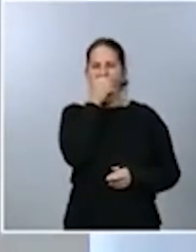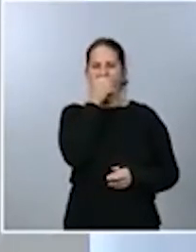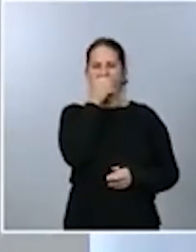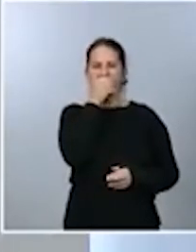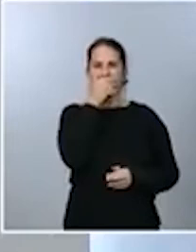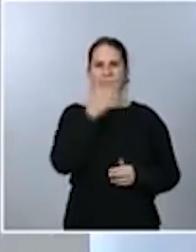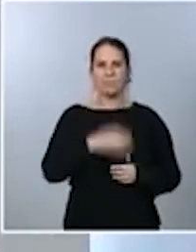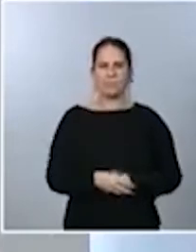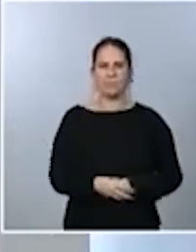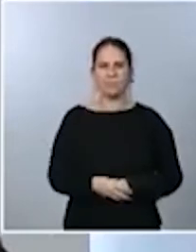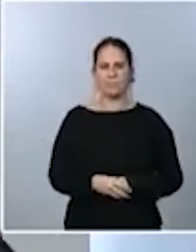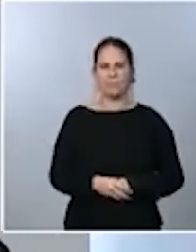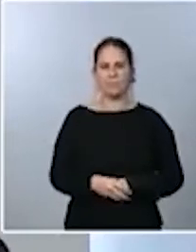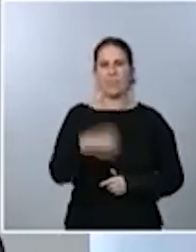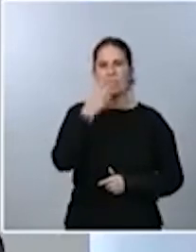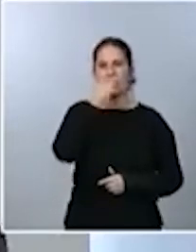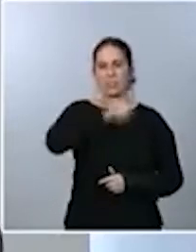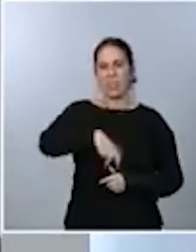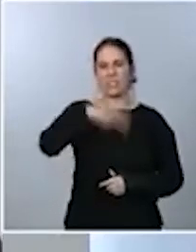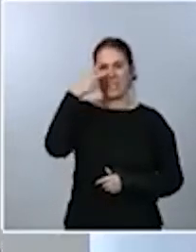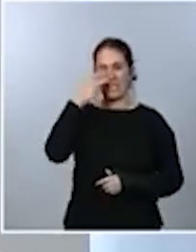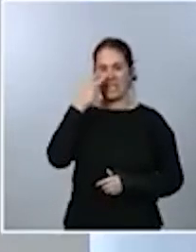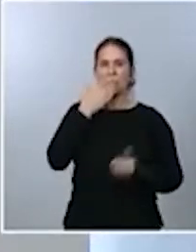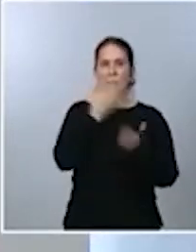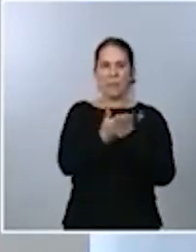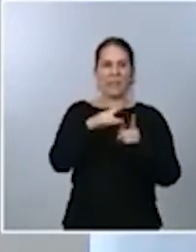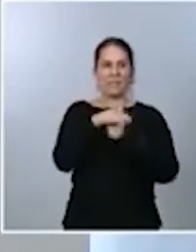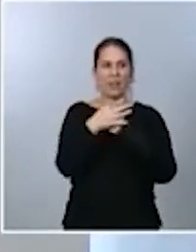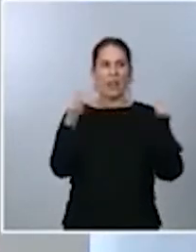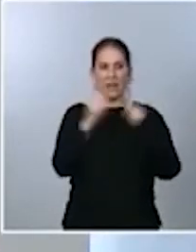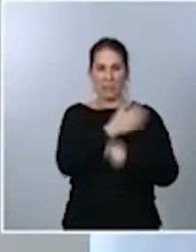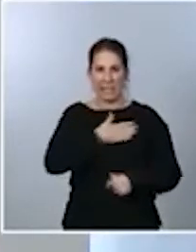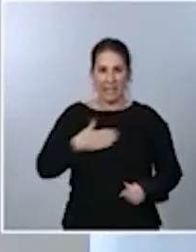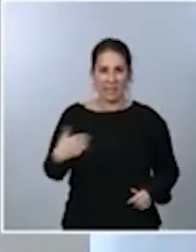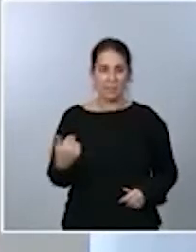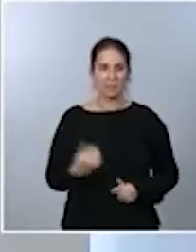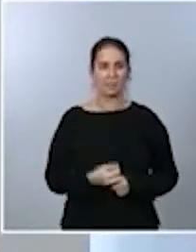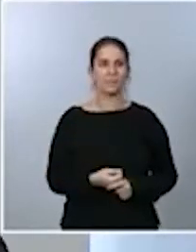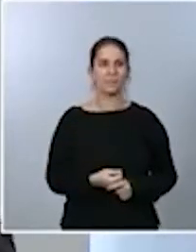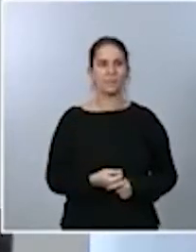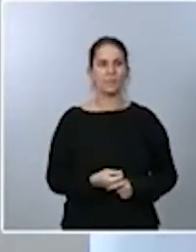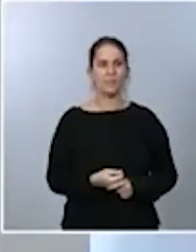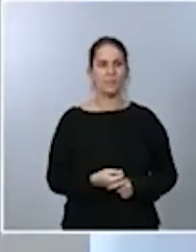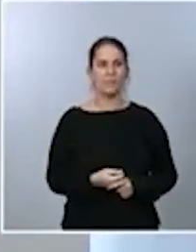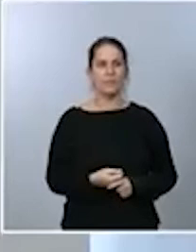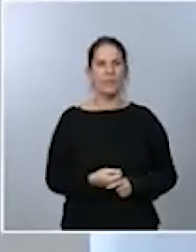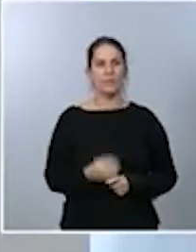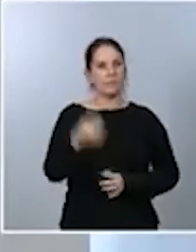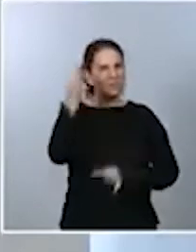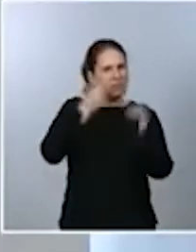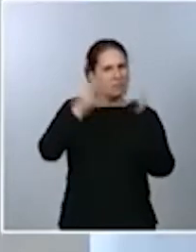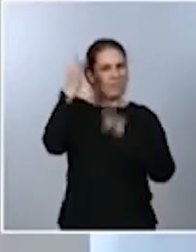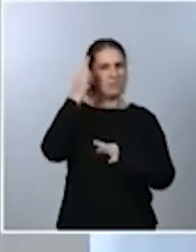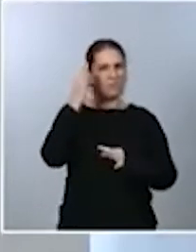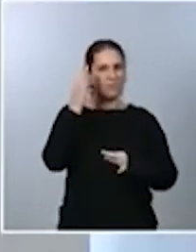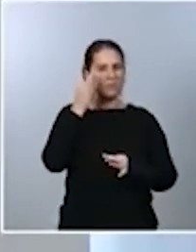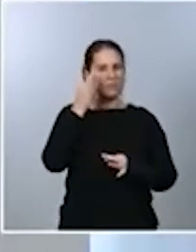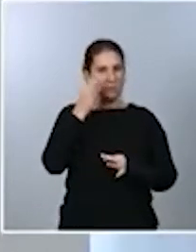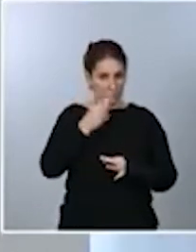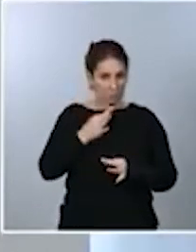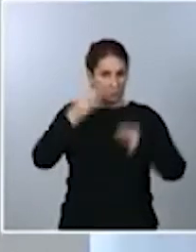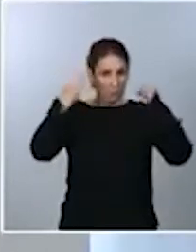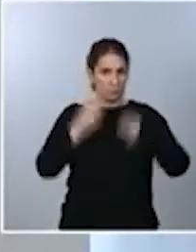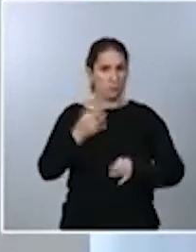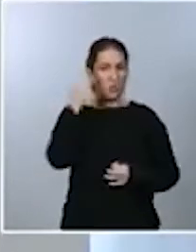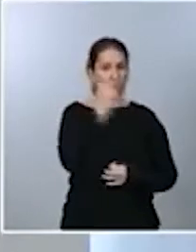debate o que están interesados en pedirlo, yo pido que hagamos la reflexión de si estaríamos dispuestos a comprometer el apoyo en